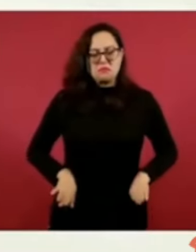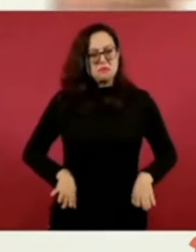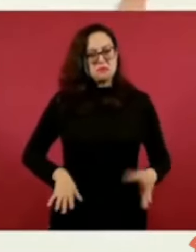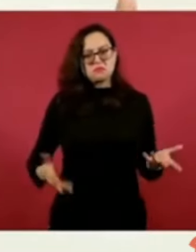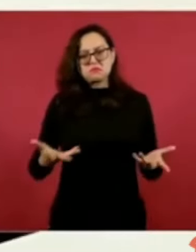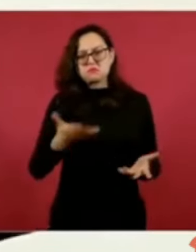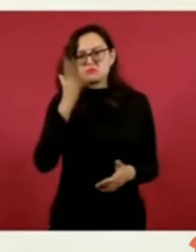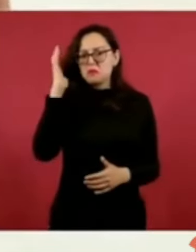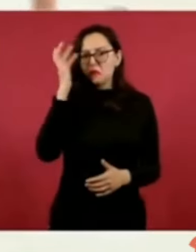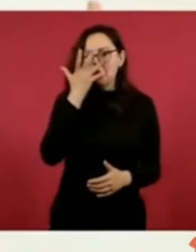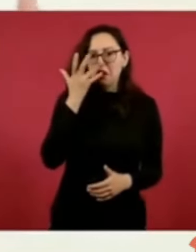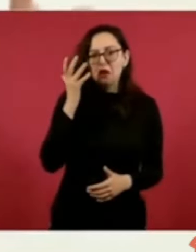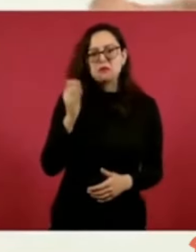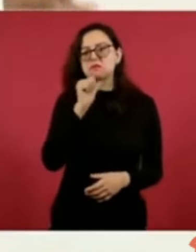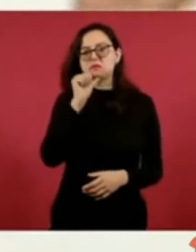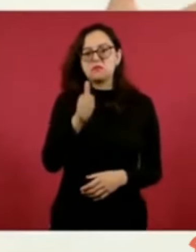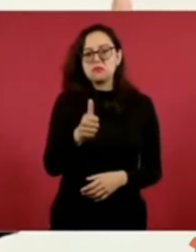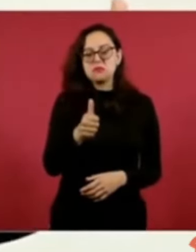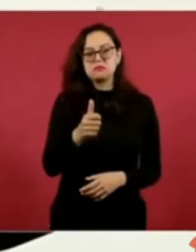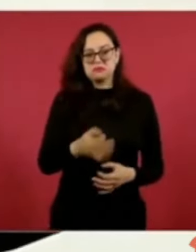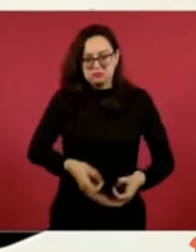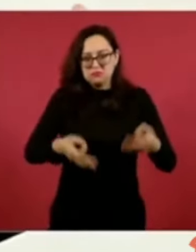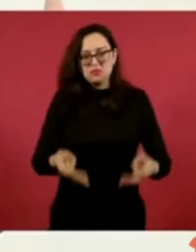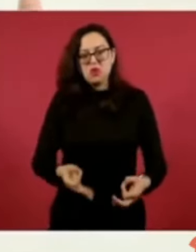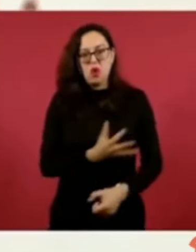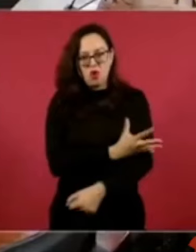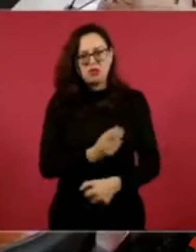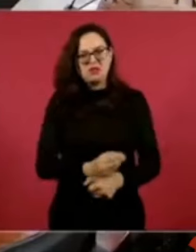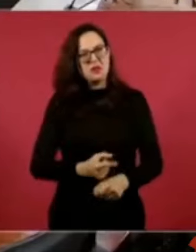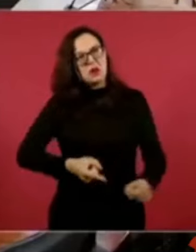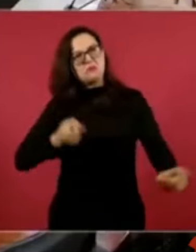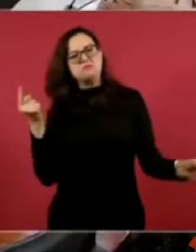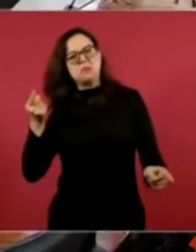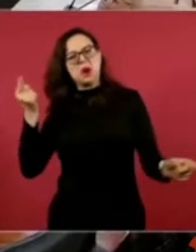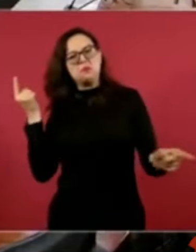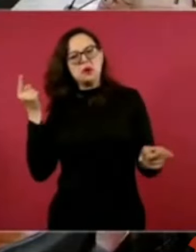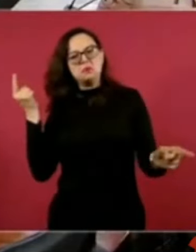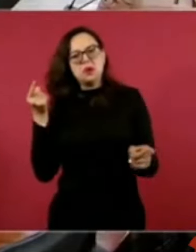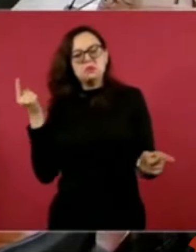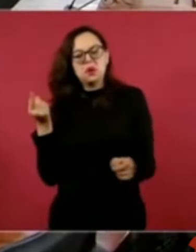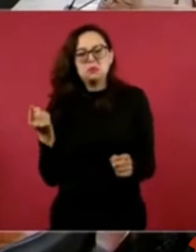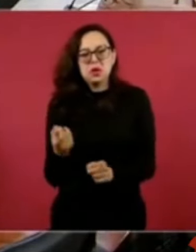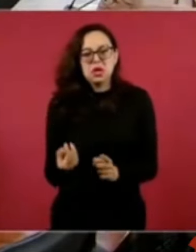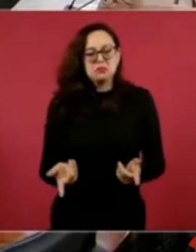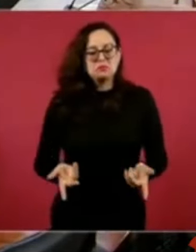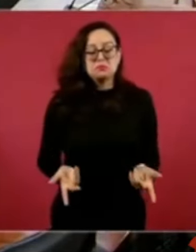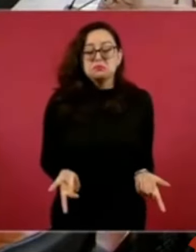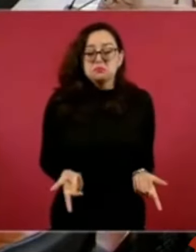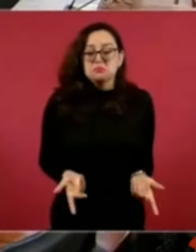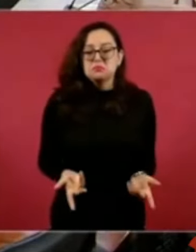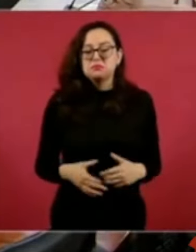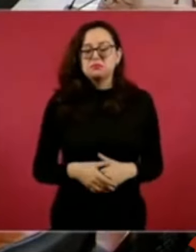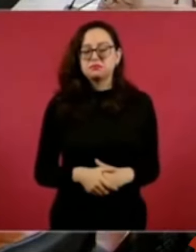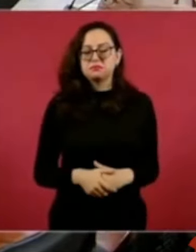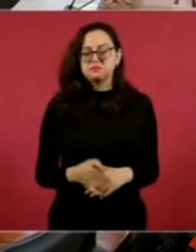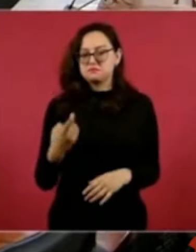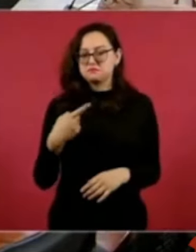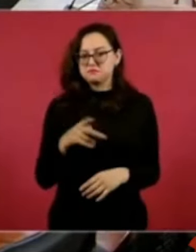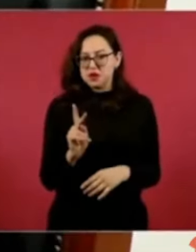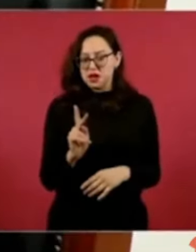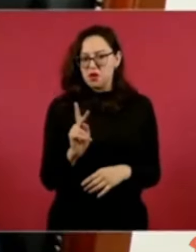Nos insultaba y todo, pero no andaba ahí